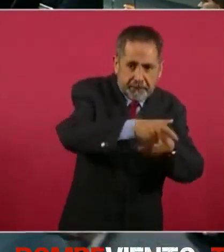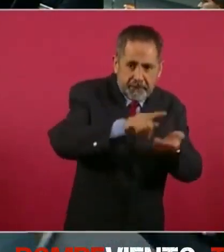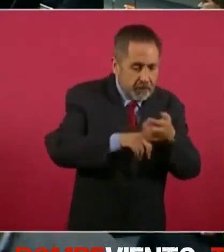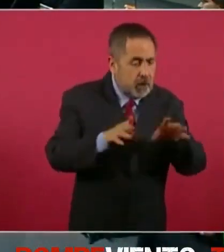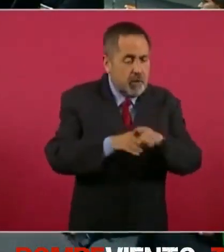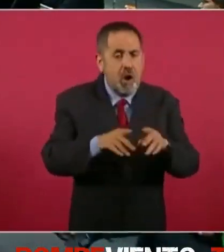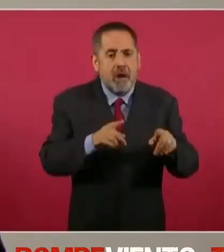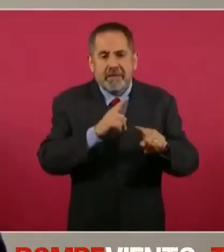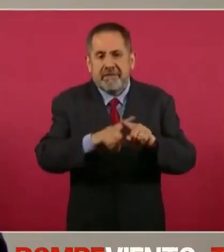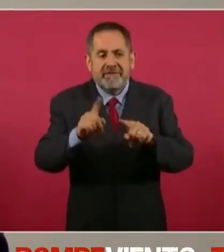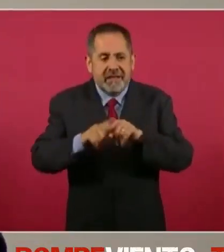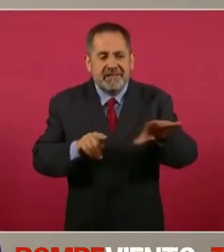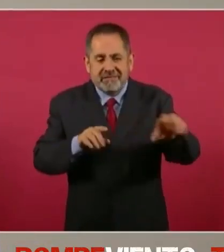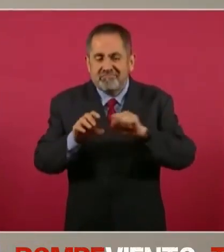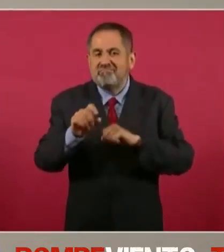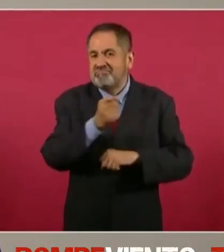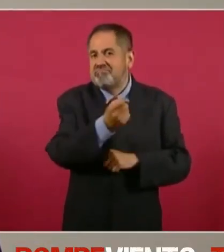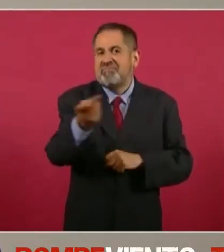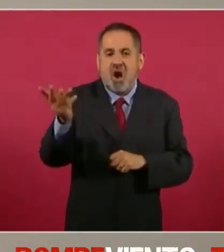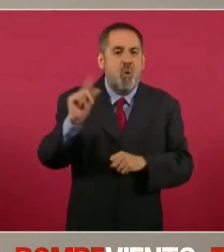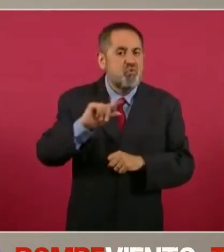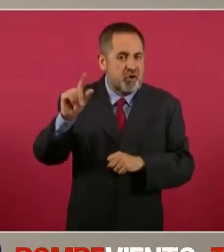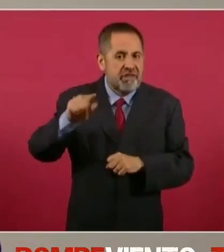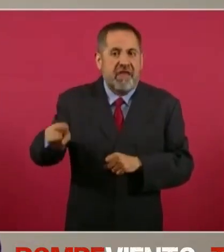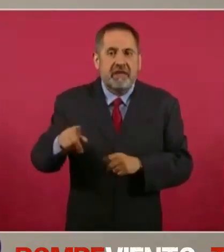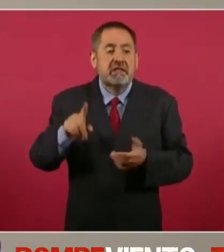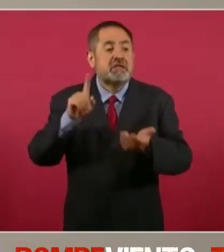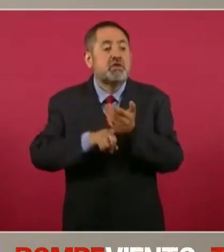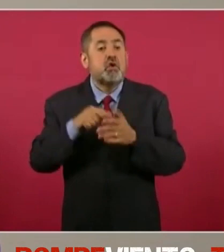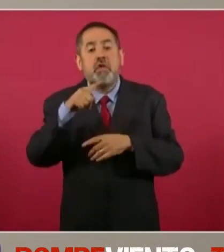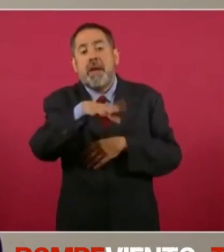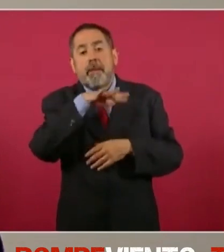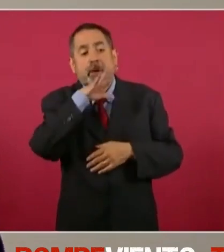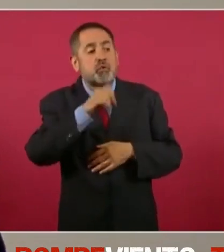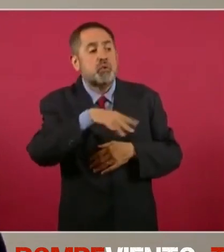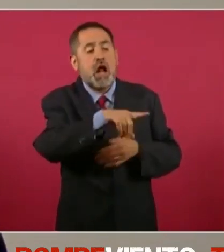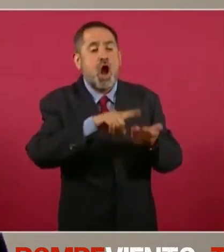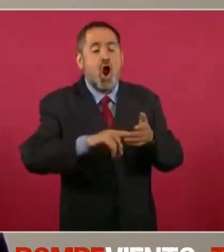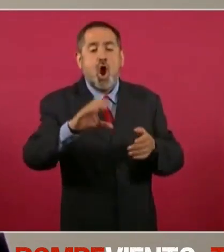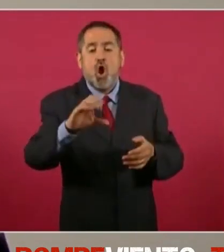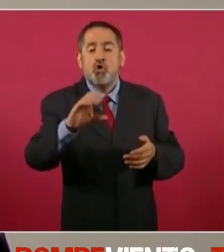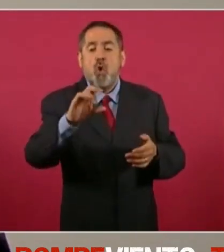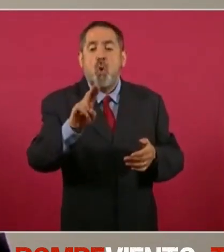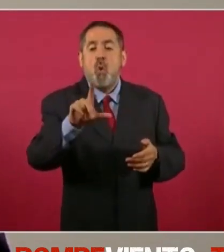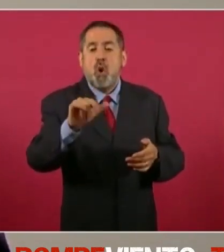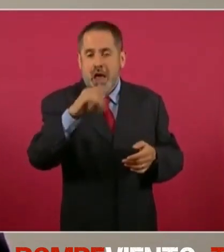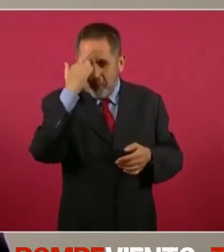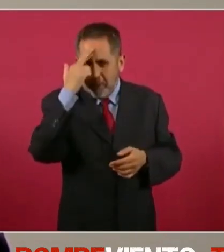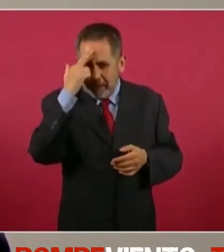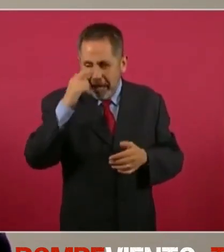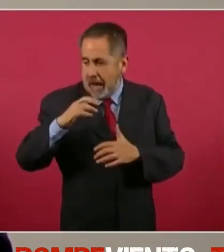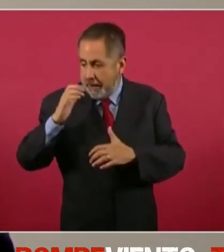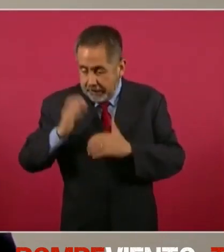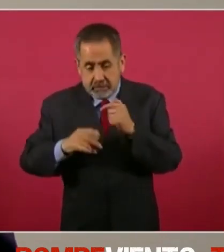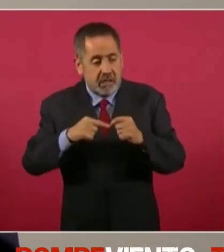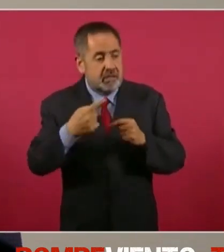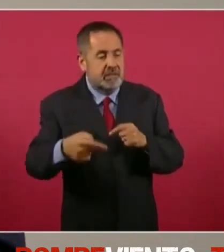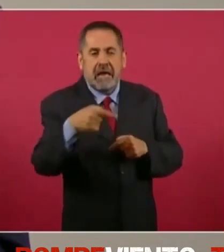de distintas autoridades en el basurero de Cocula después de los hechos.